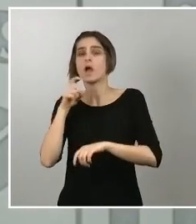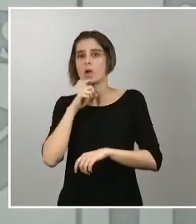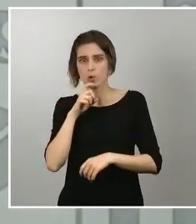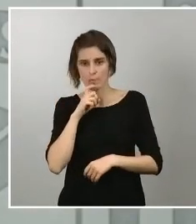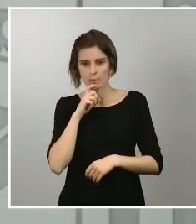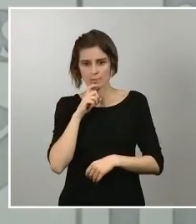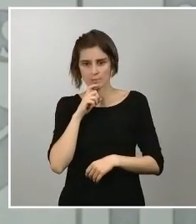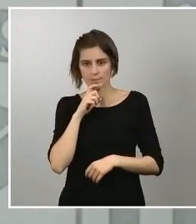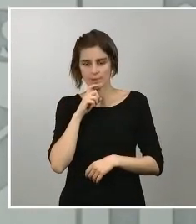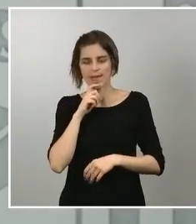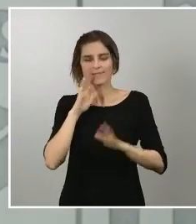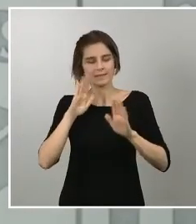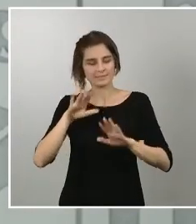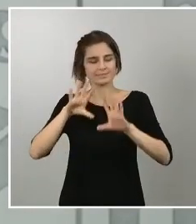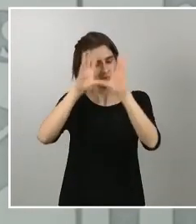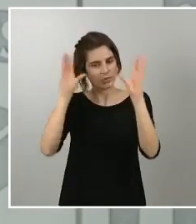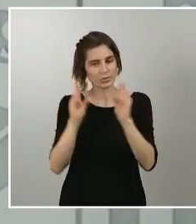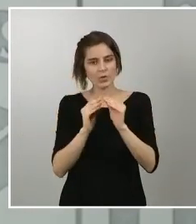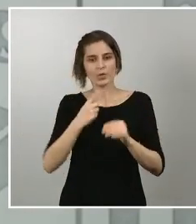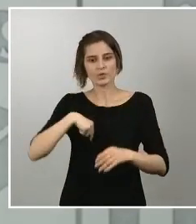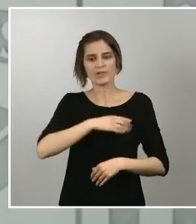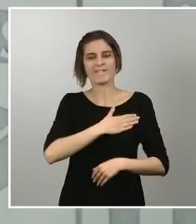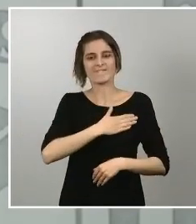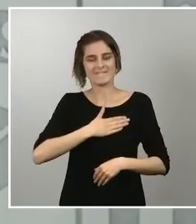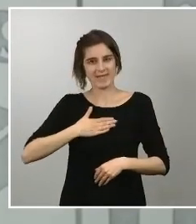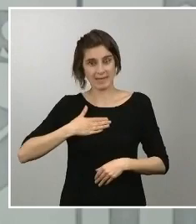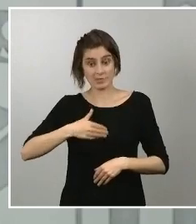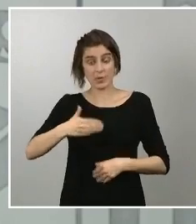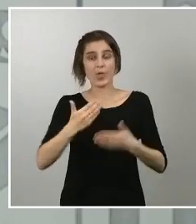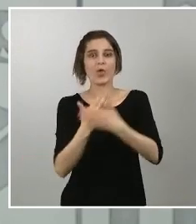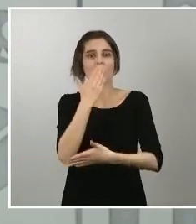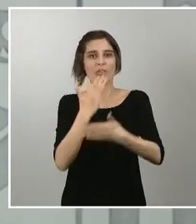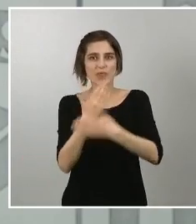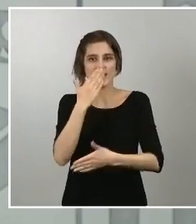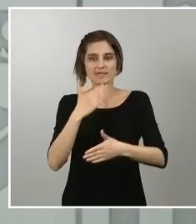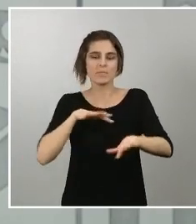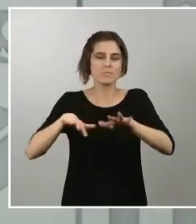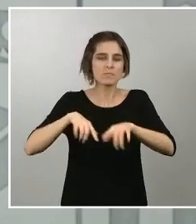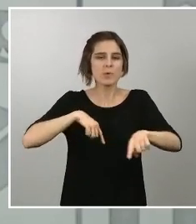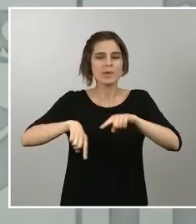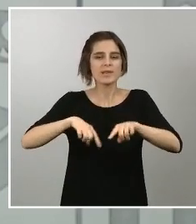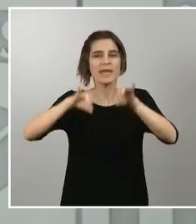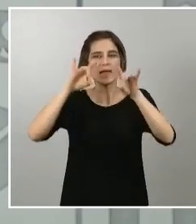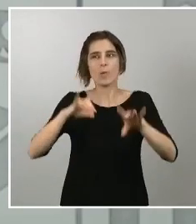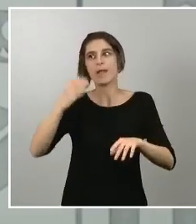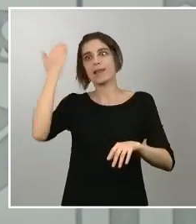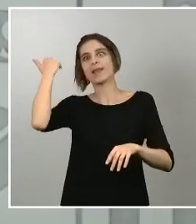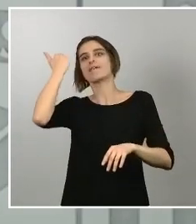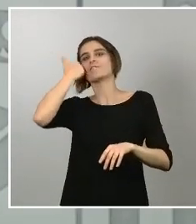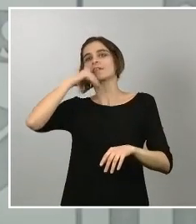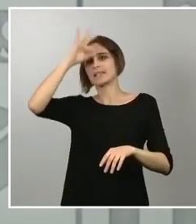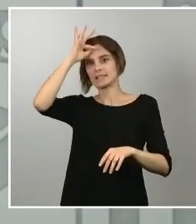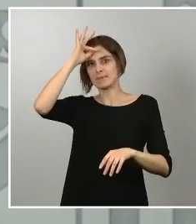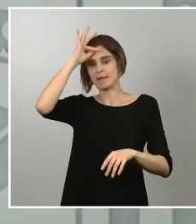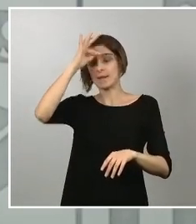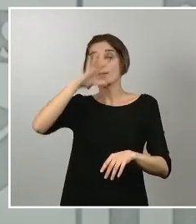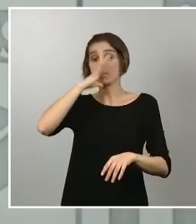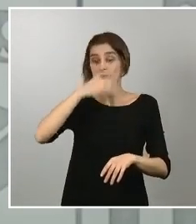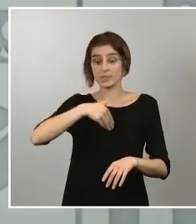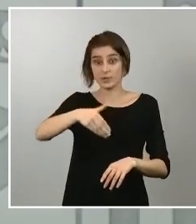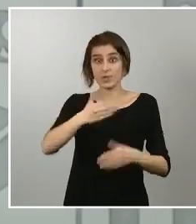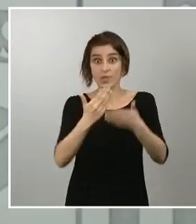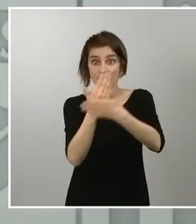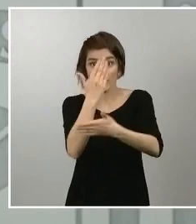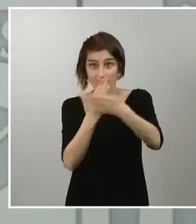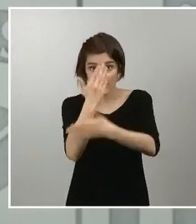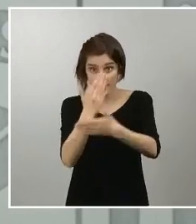es por ello que ahora adoptamos esta medida de manera que los días sucesivos es decir la semana que viene y los primeros días de